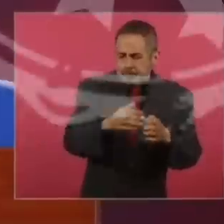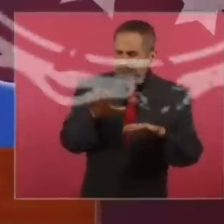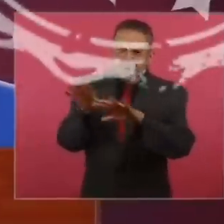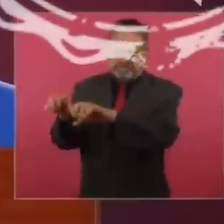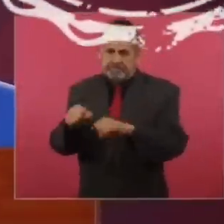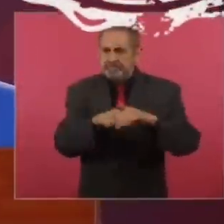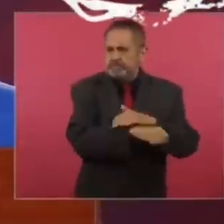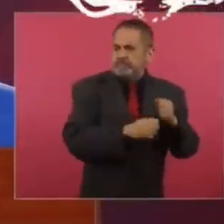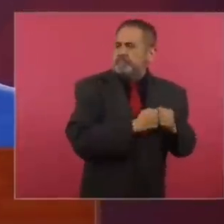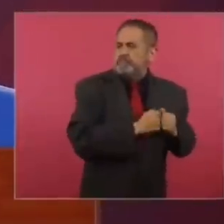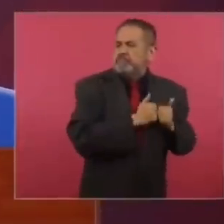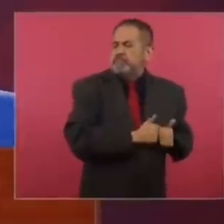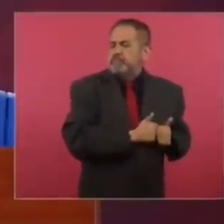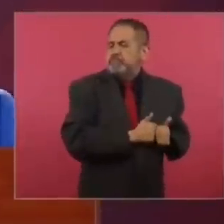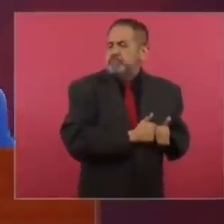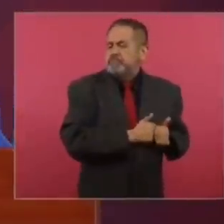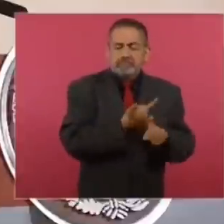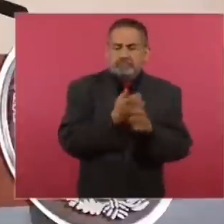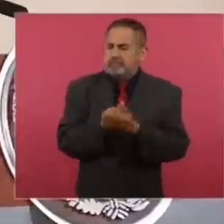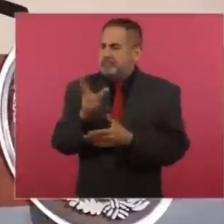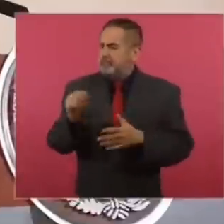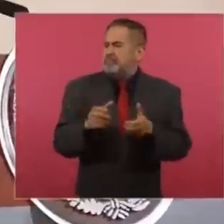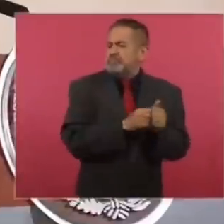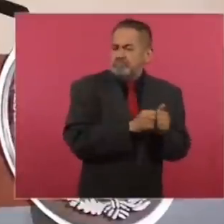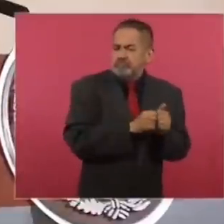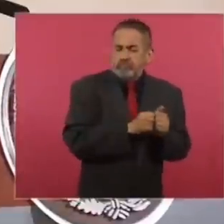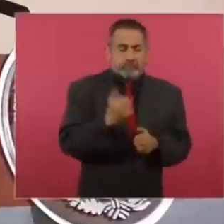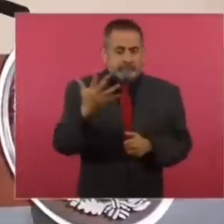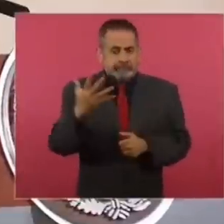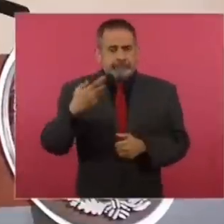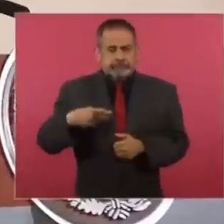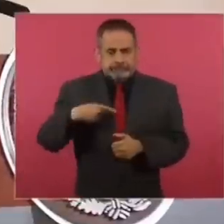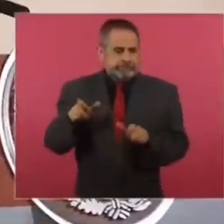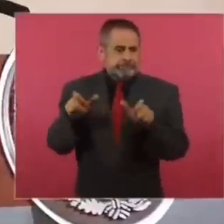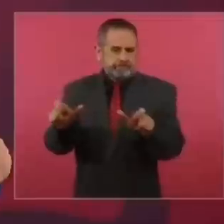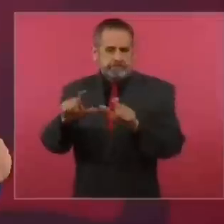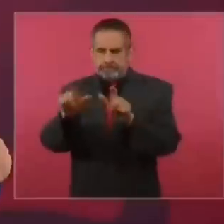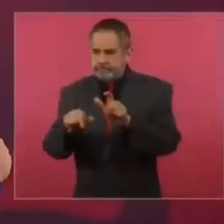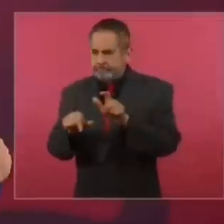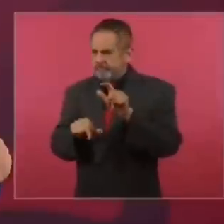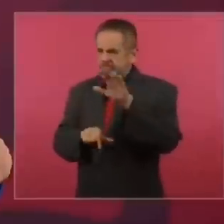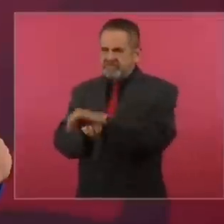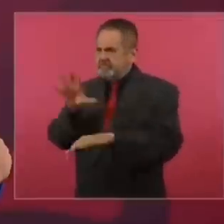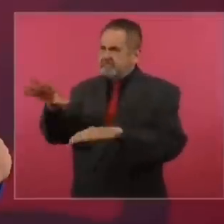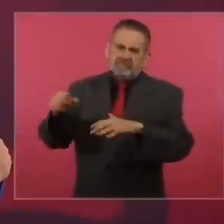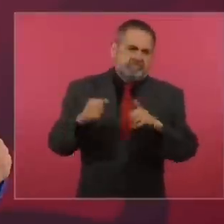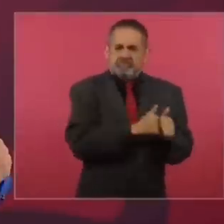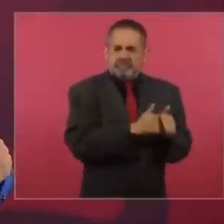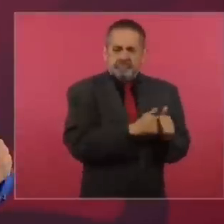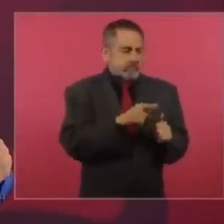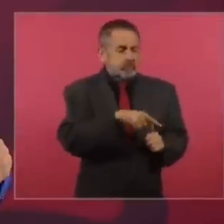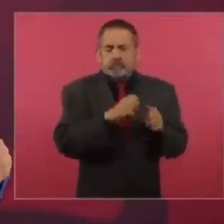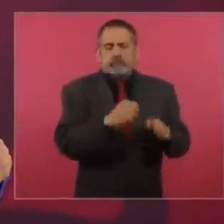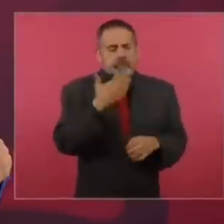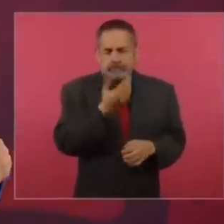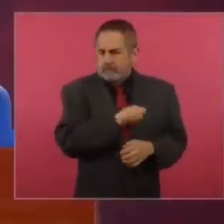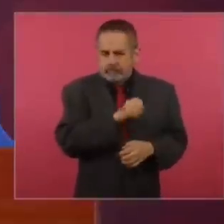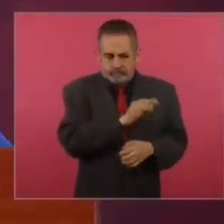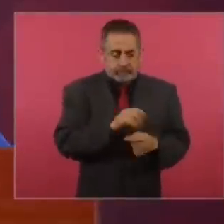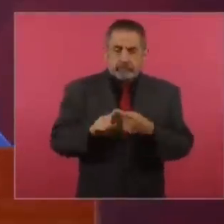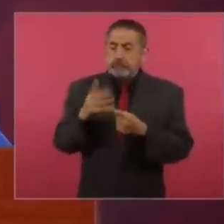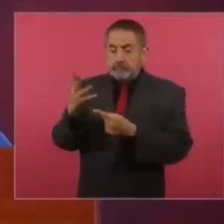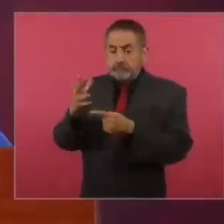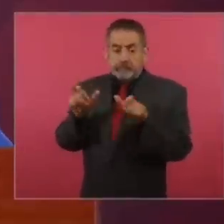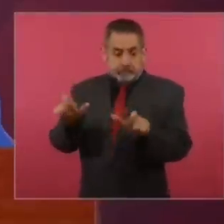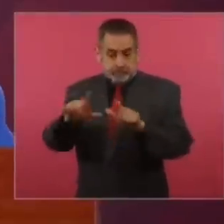Servidores públicos retenidos, que son cinco integrantes de la Guardia Nacional, cinco integrantes de la Policía